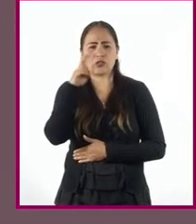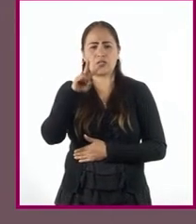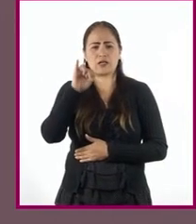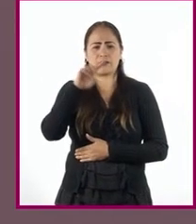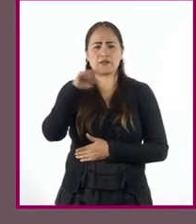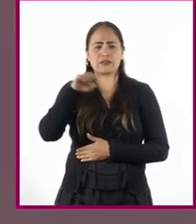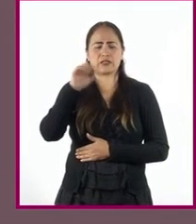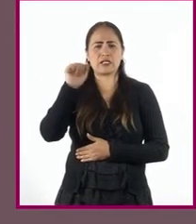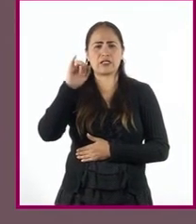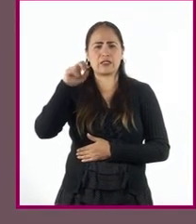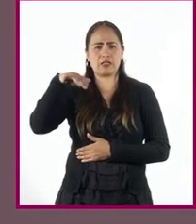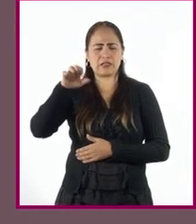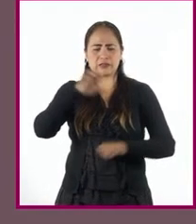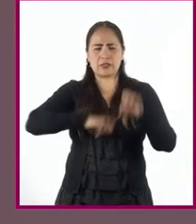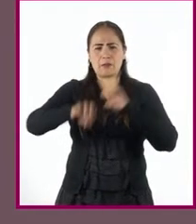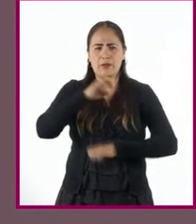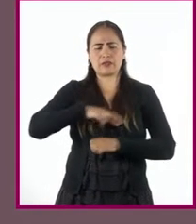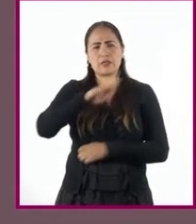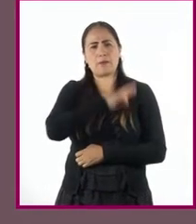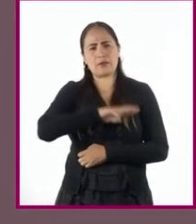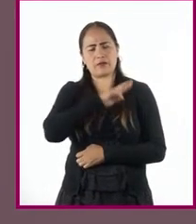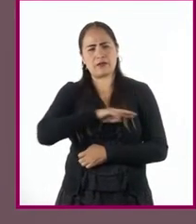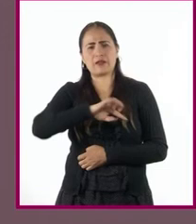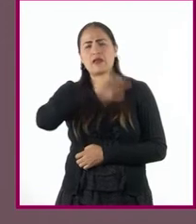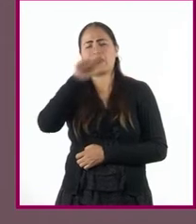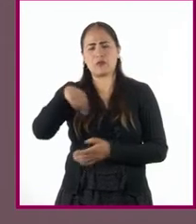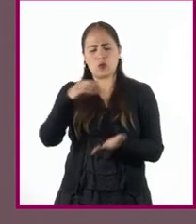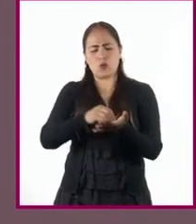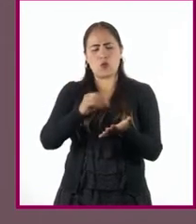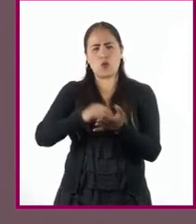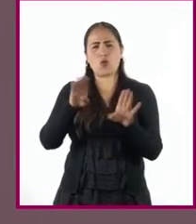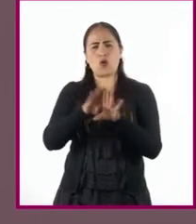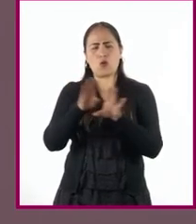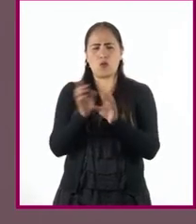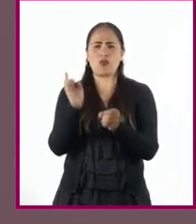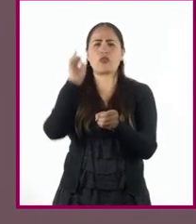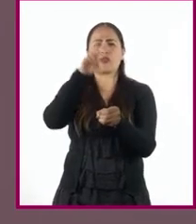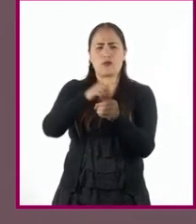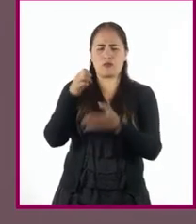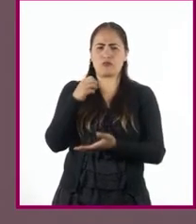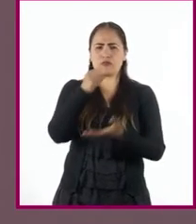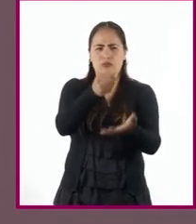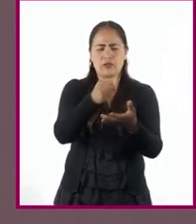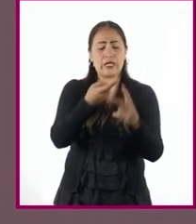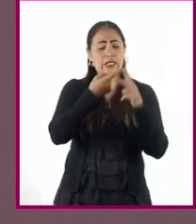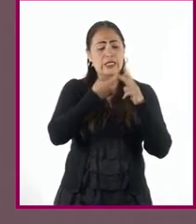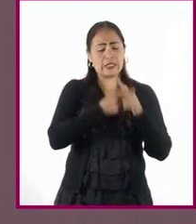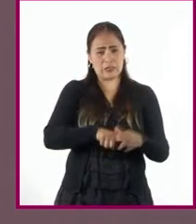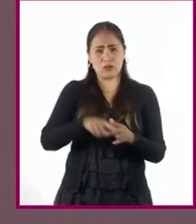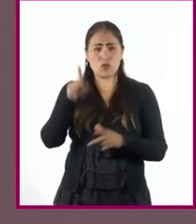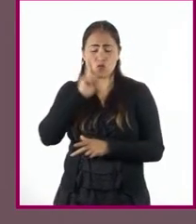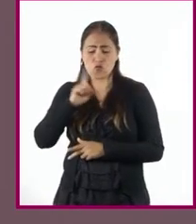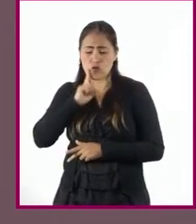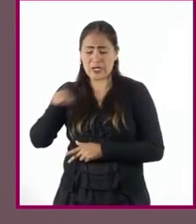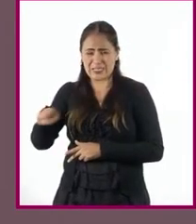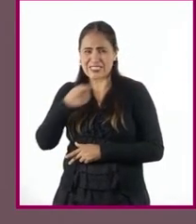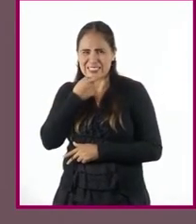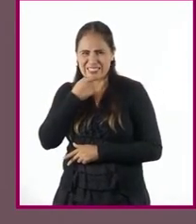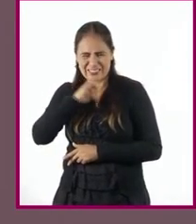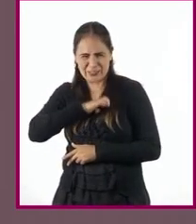privada y sostenido a partir de donaciones. En sus inicios se inauguró con niñas españolas, pero